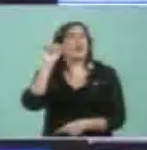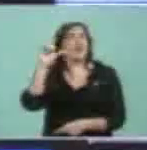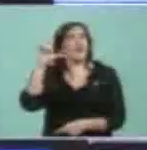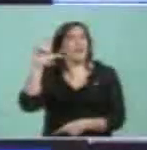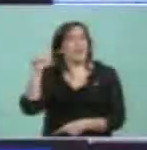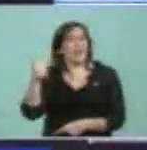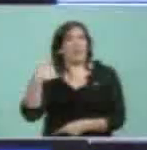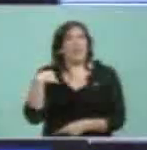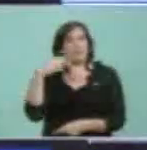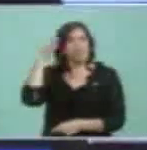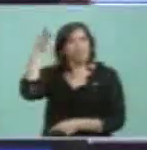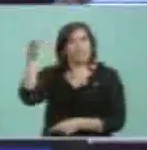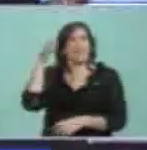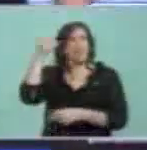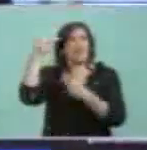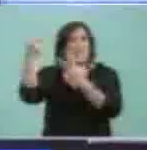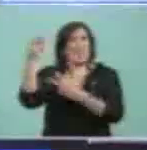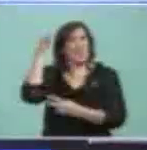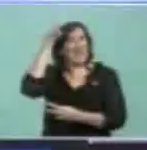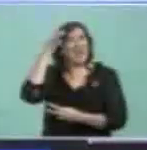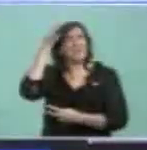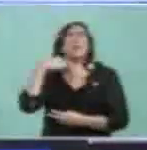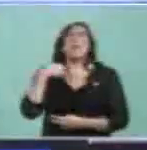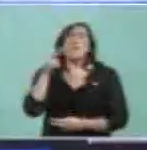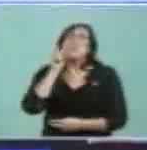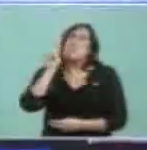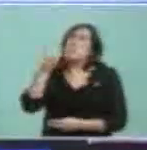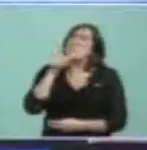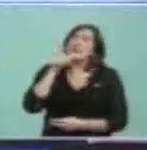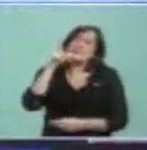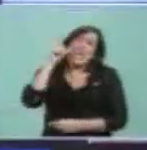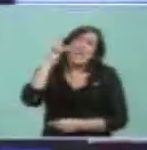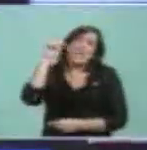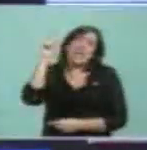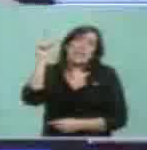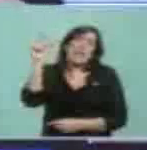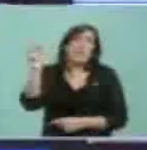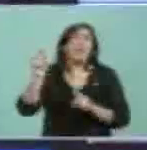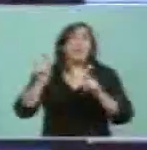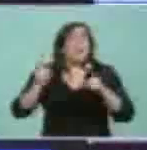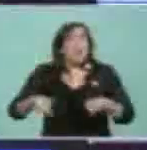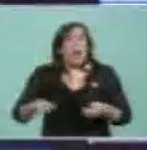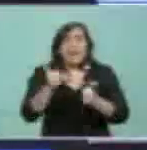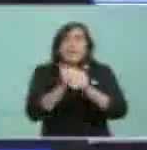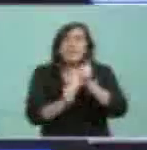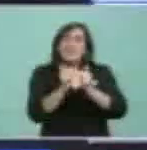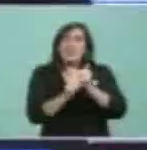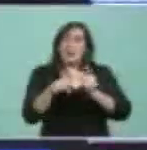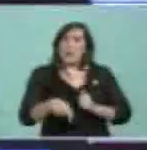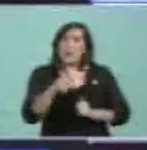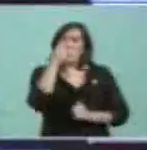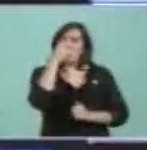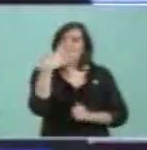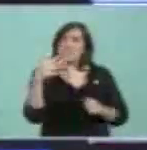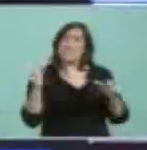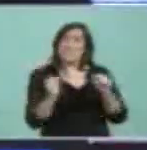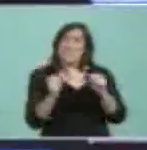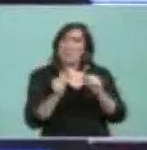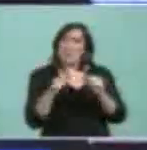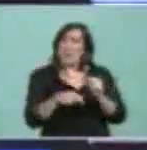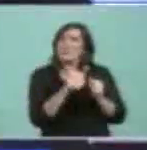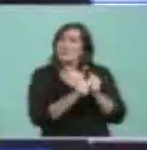un lugar que parece muy alejado de nosotros, pero que sin embargo en esta historia de este 25 de mayo,